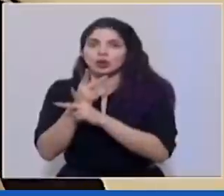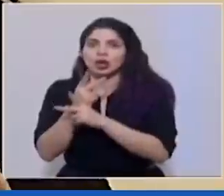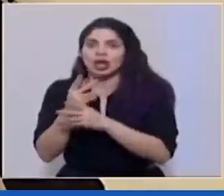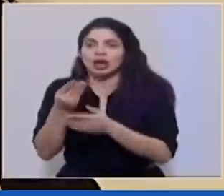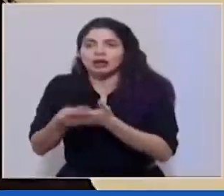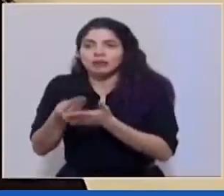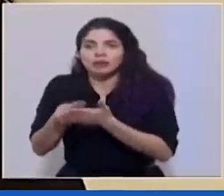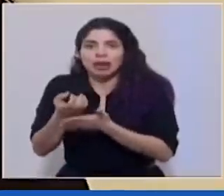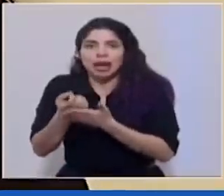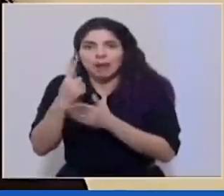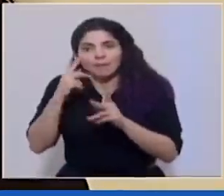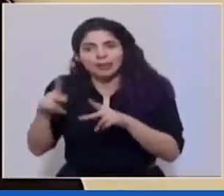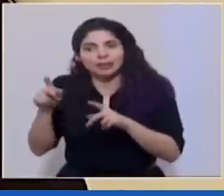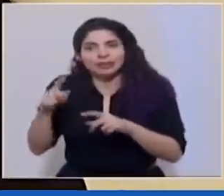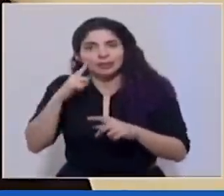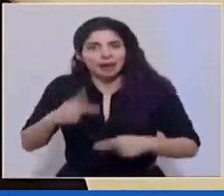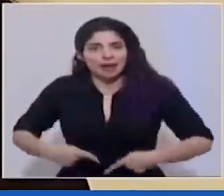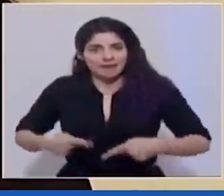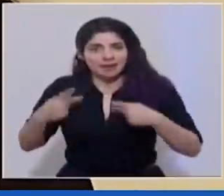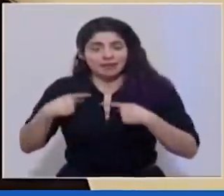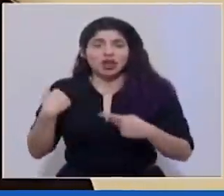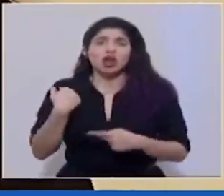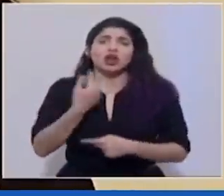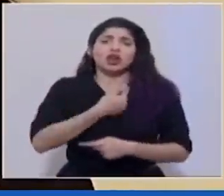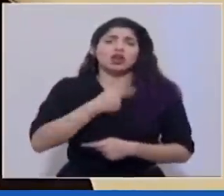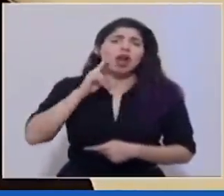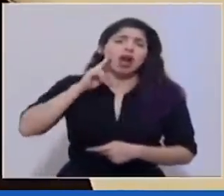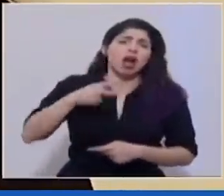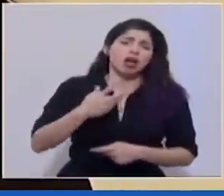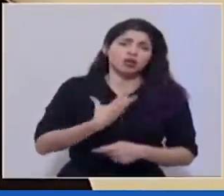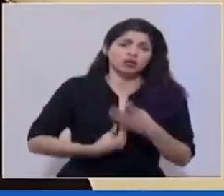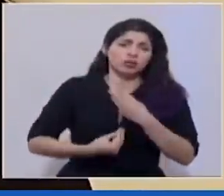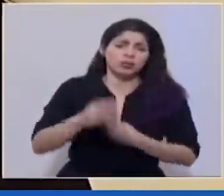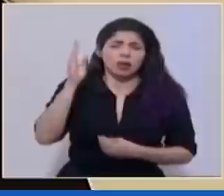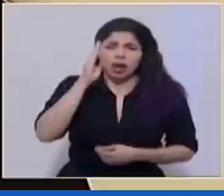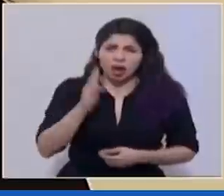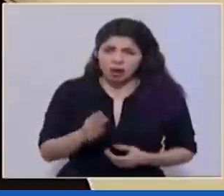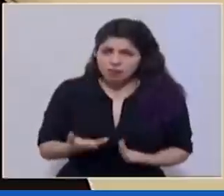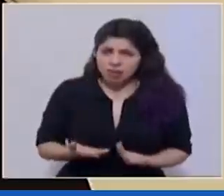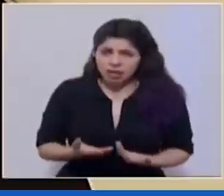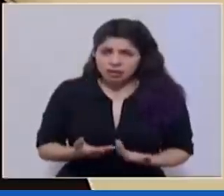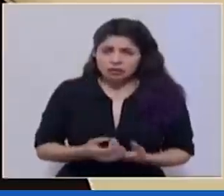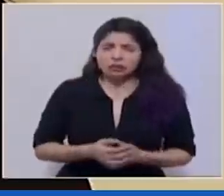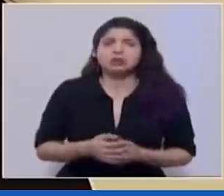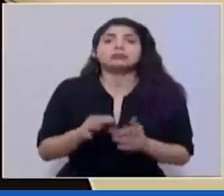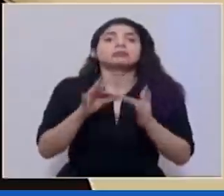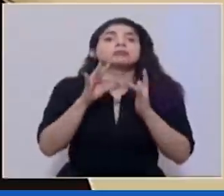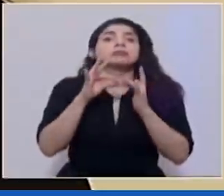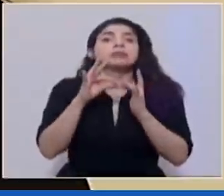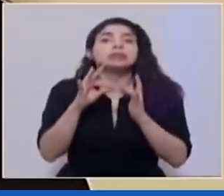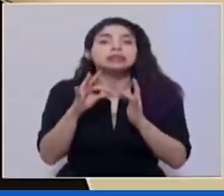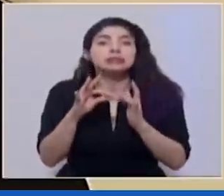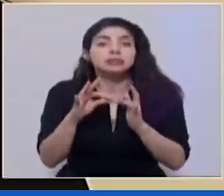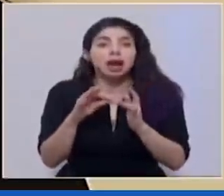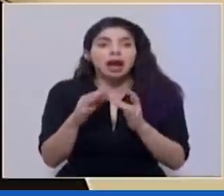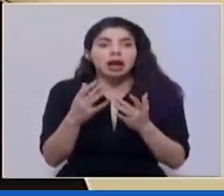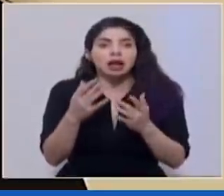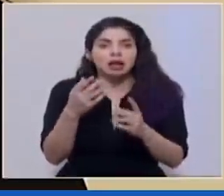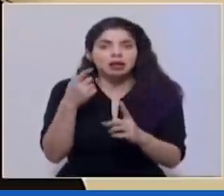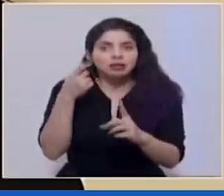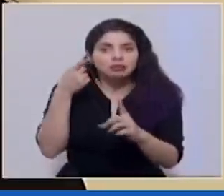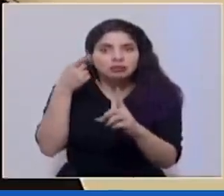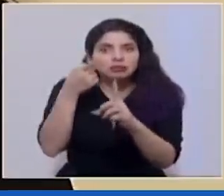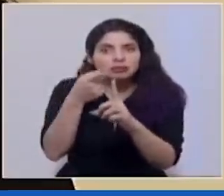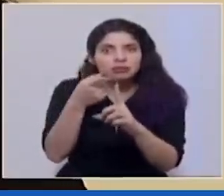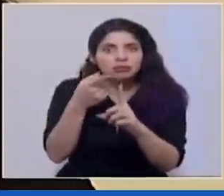vida de las personas no somos indolentes al sufrimiento de las personas sobre todo en lo que se refleja